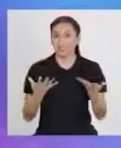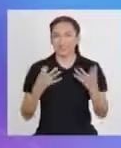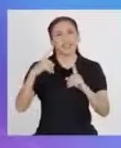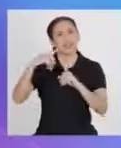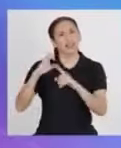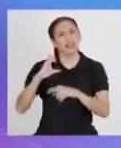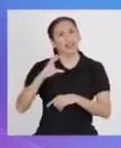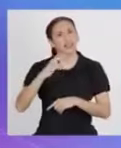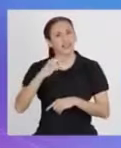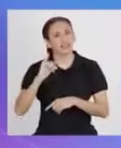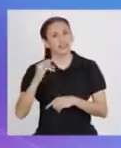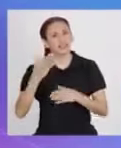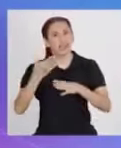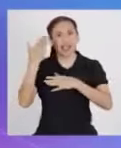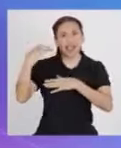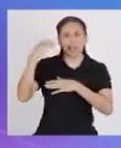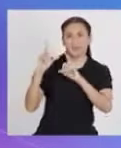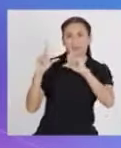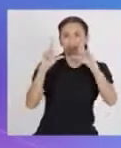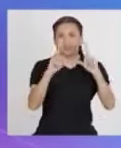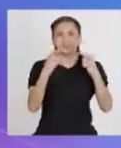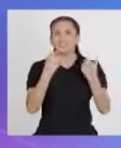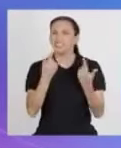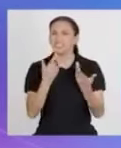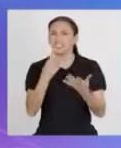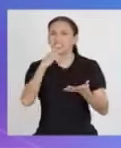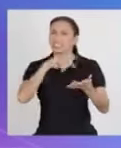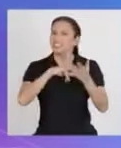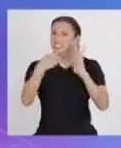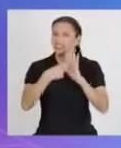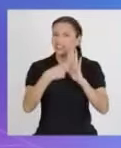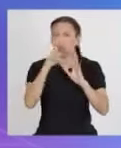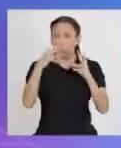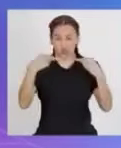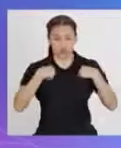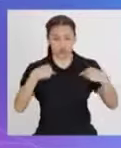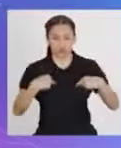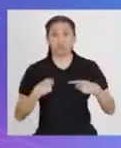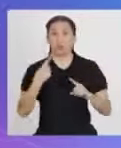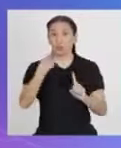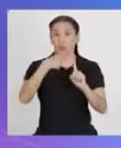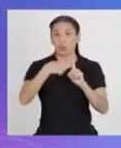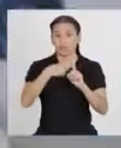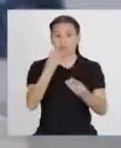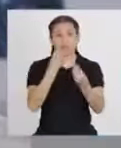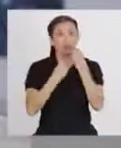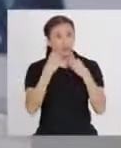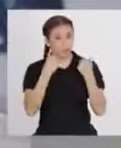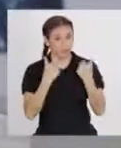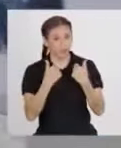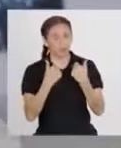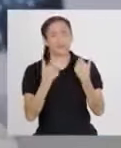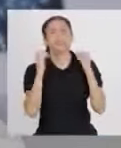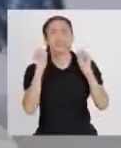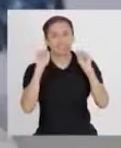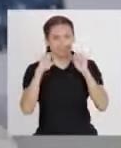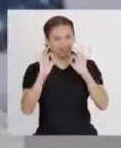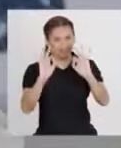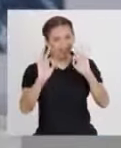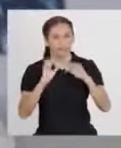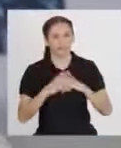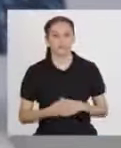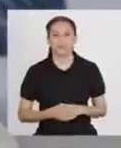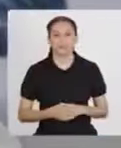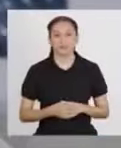¡Techi, en el bloque anterior aprendimos que comprendía una nutrición saludable. ¡Exacto!